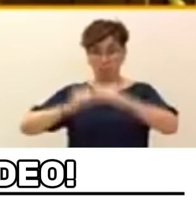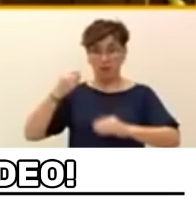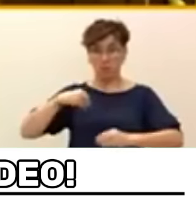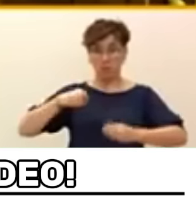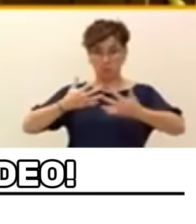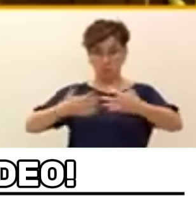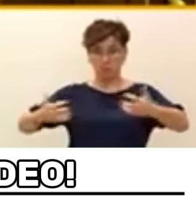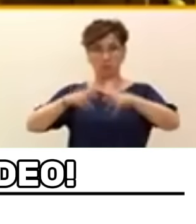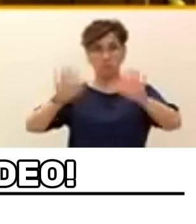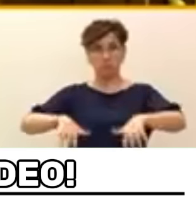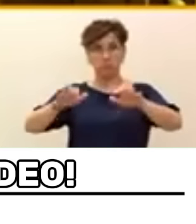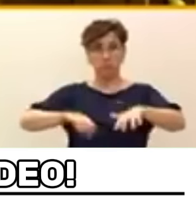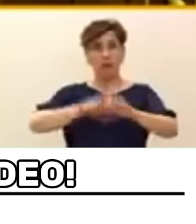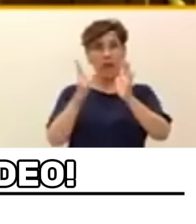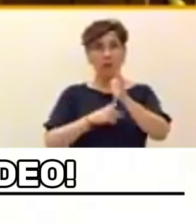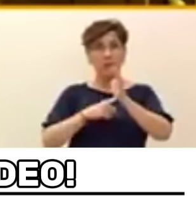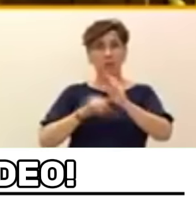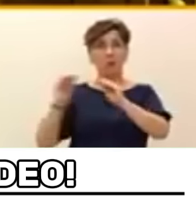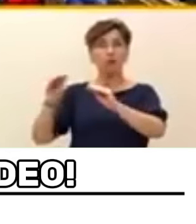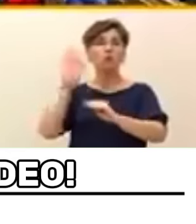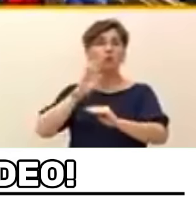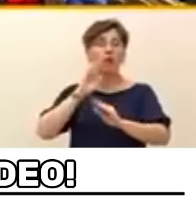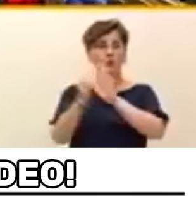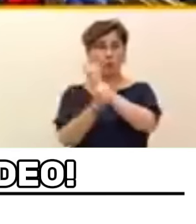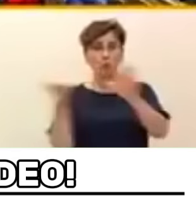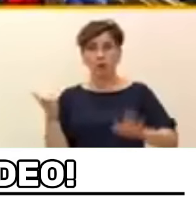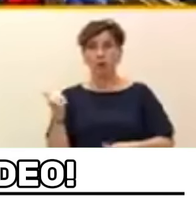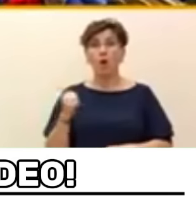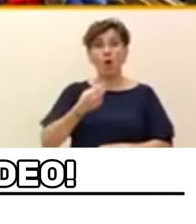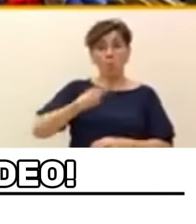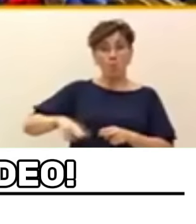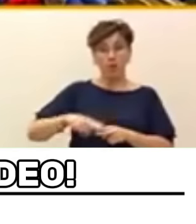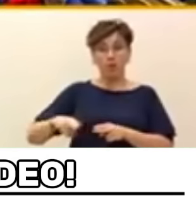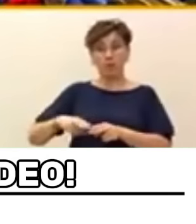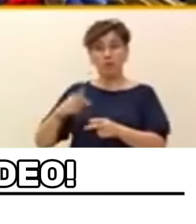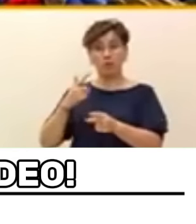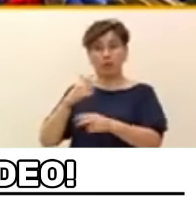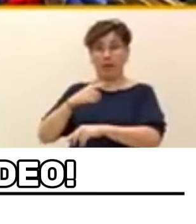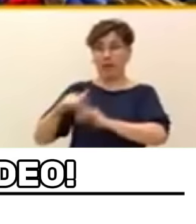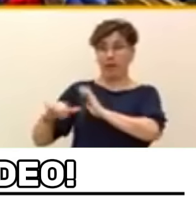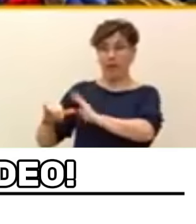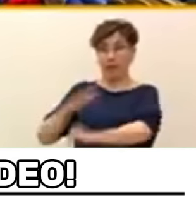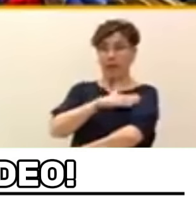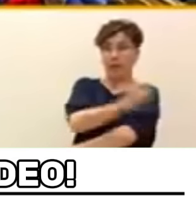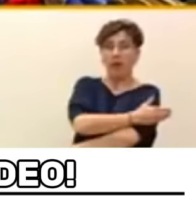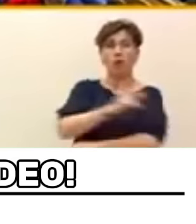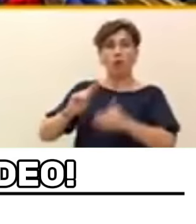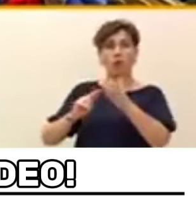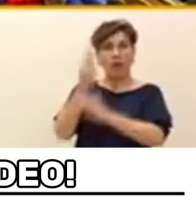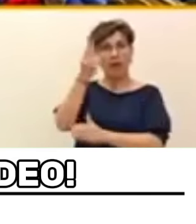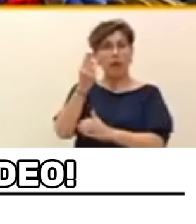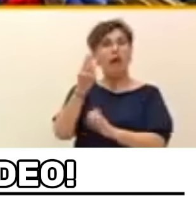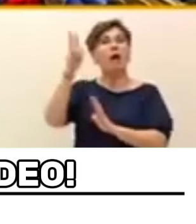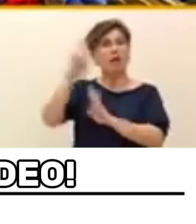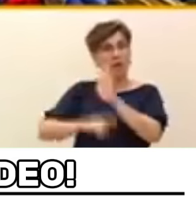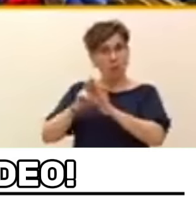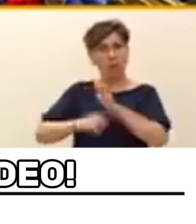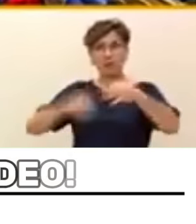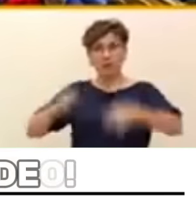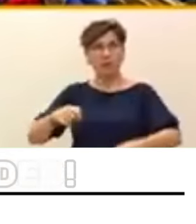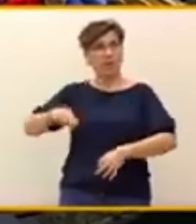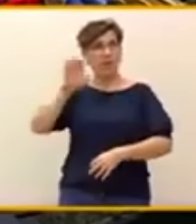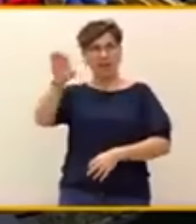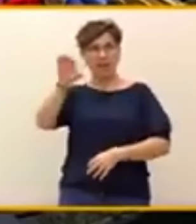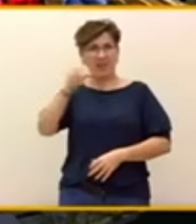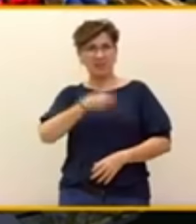regulan la seguridad ciudadana en nuestro país. Pero es que incluso se ha hablado esta mañana de mentiras. Y para ello, el